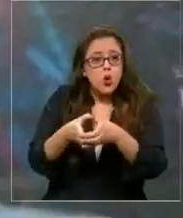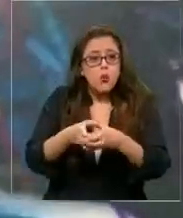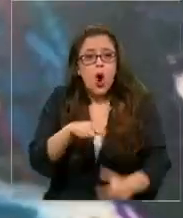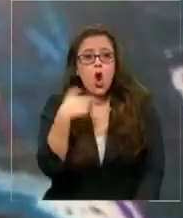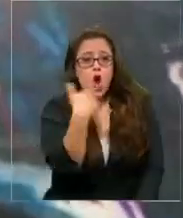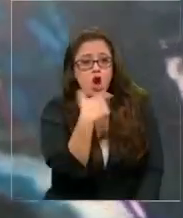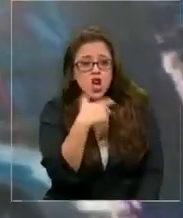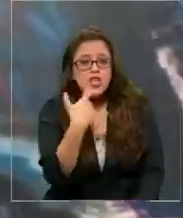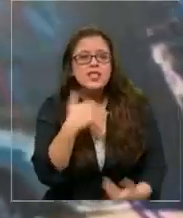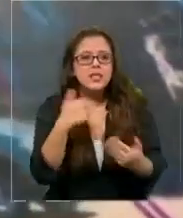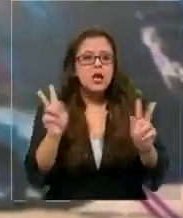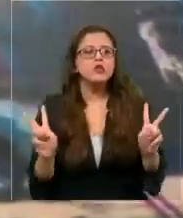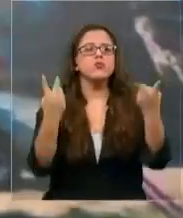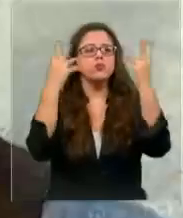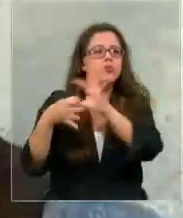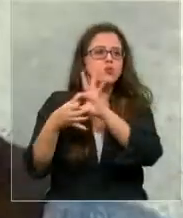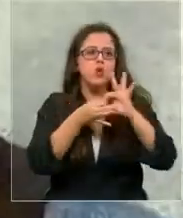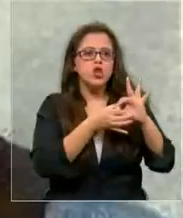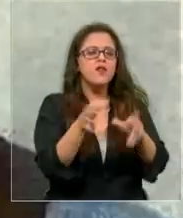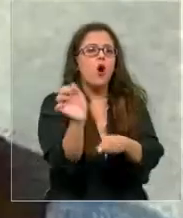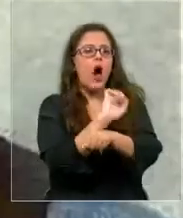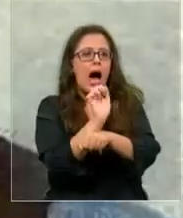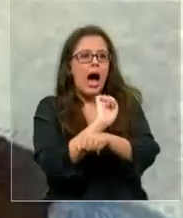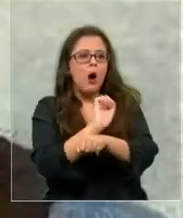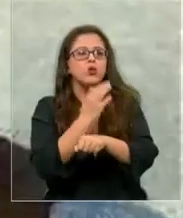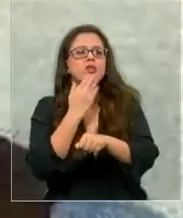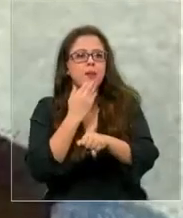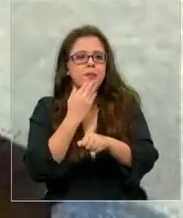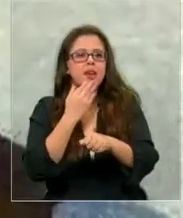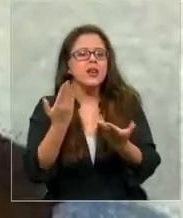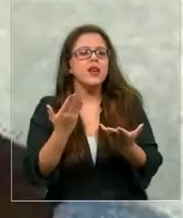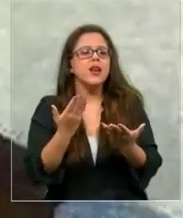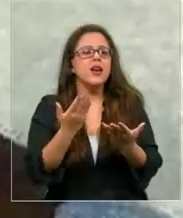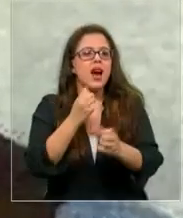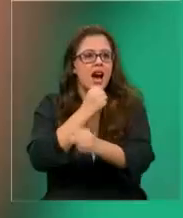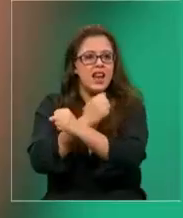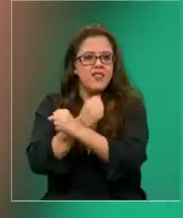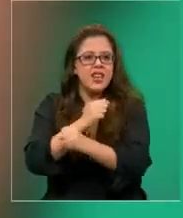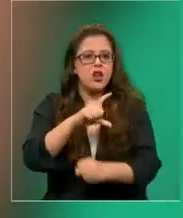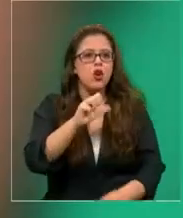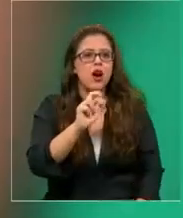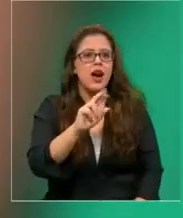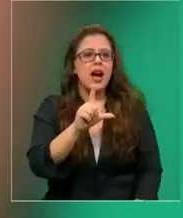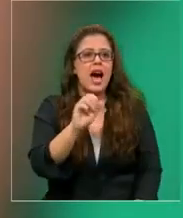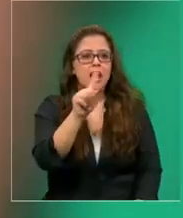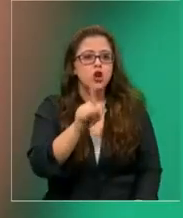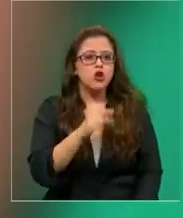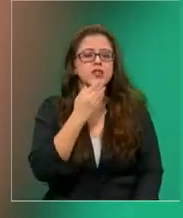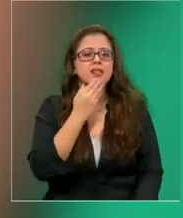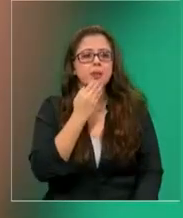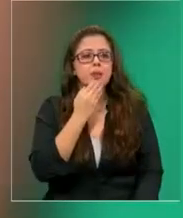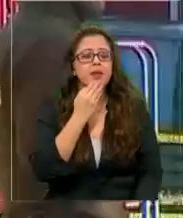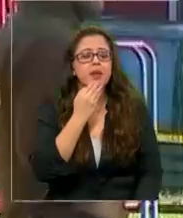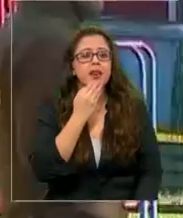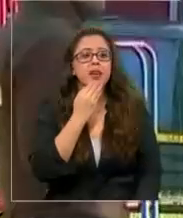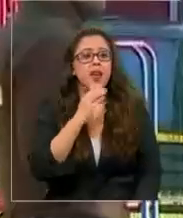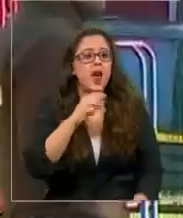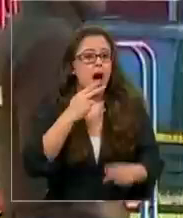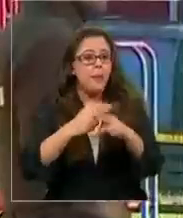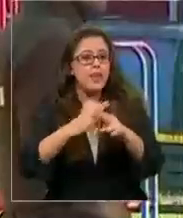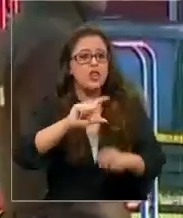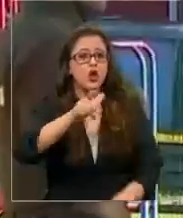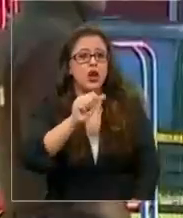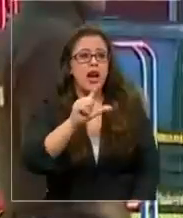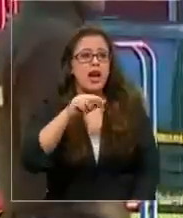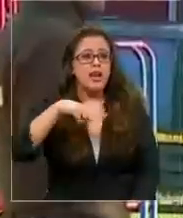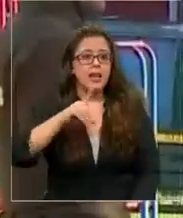a la aparición del vehículo de la CIP y a la intervención de los cabos de carabineros Carlos Bravo y Óscar Galindo, este último herido